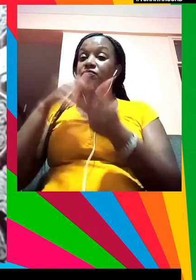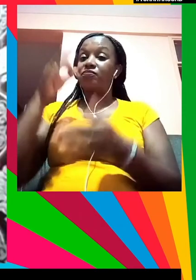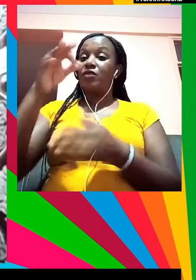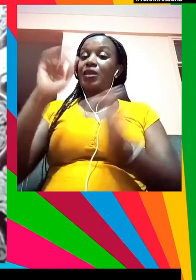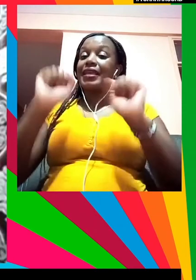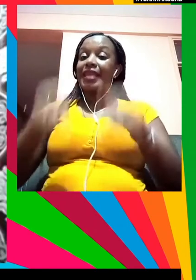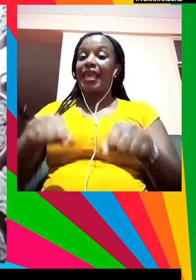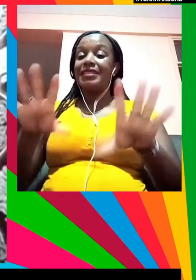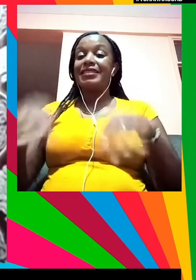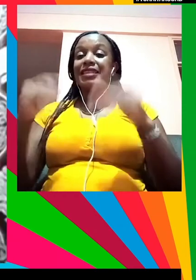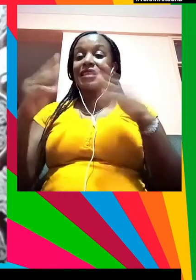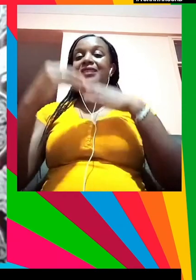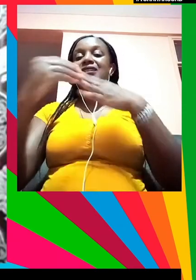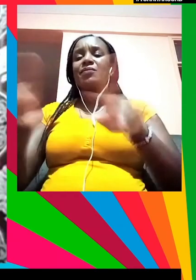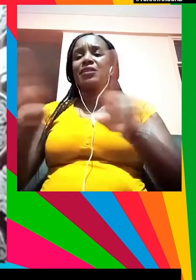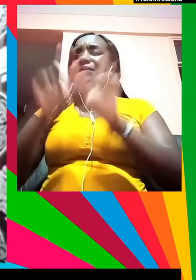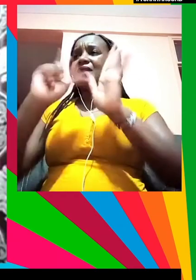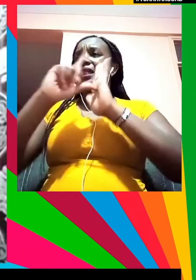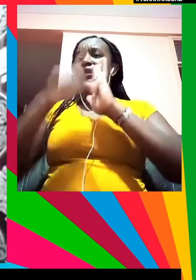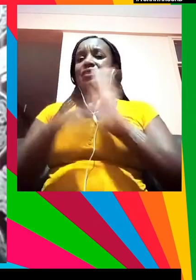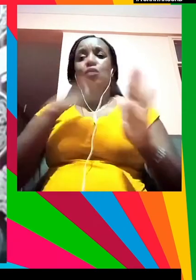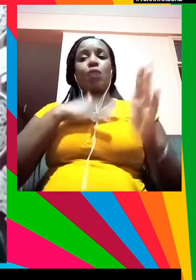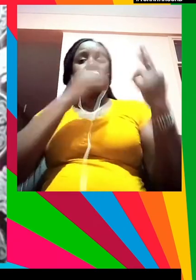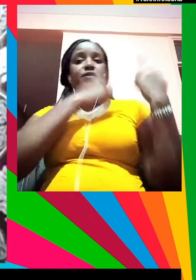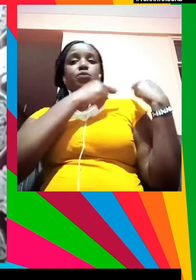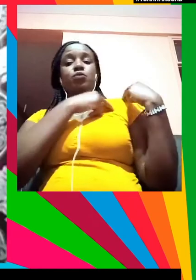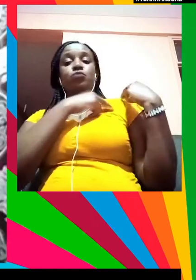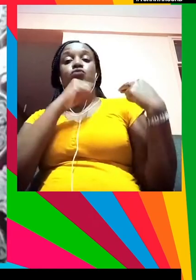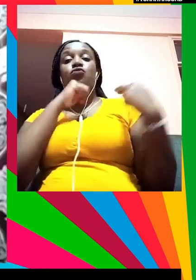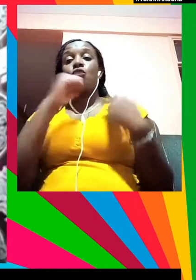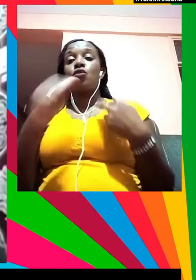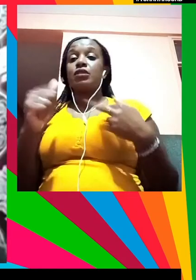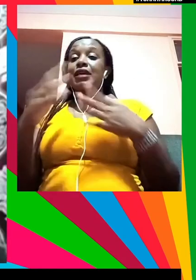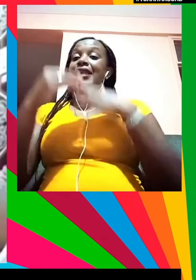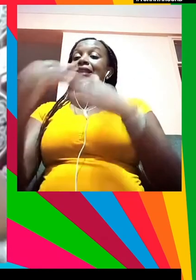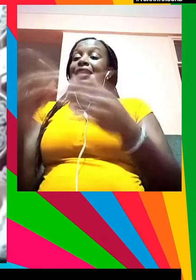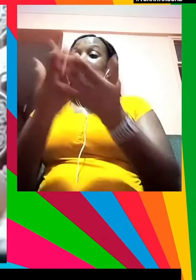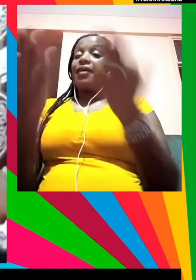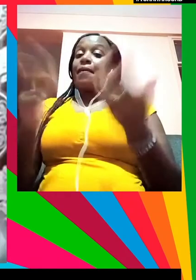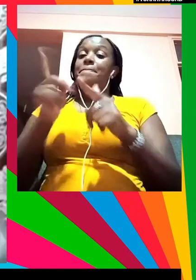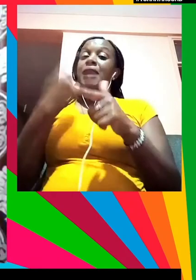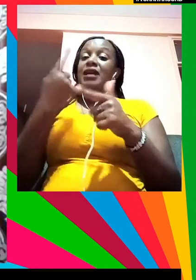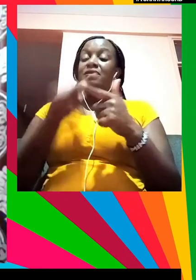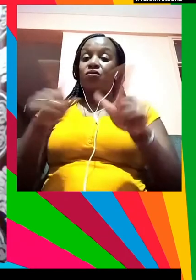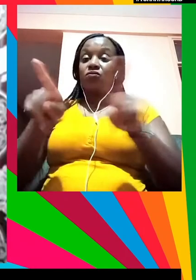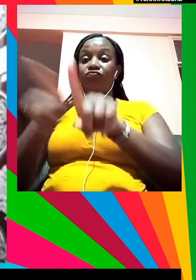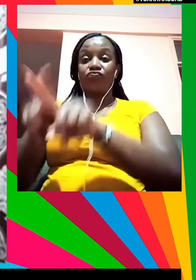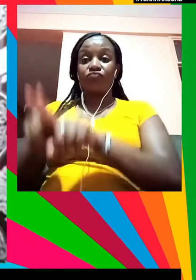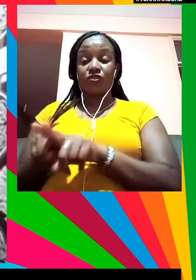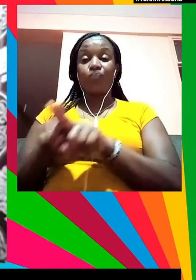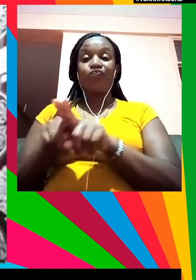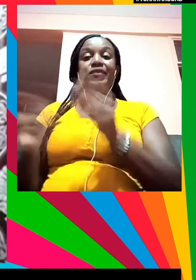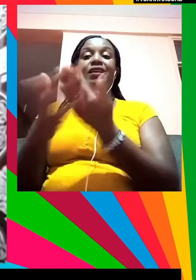y más tarde será nuestra responsabilidad no solo liderar sino cuidar a aquellos que llegan